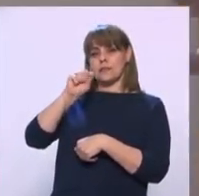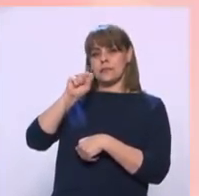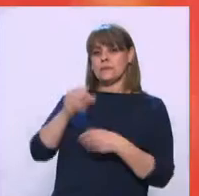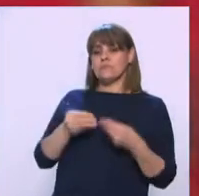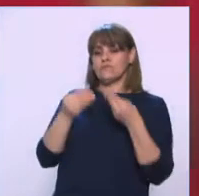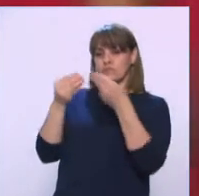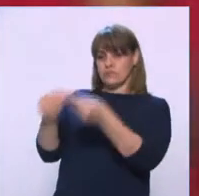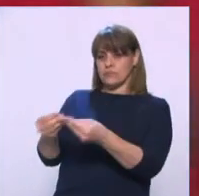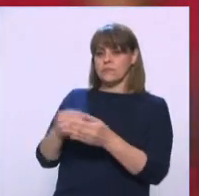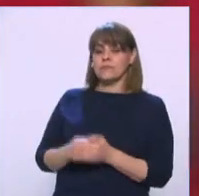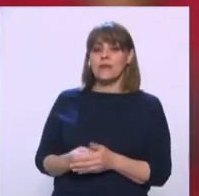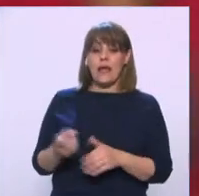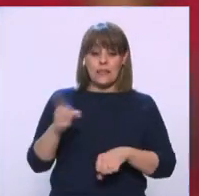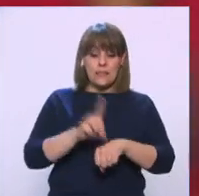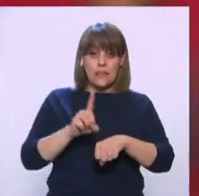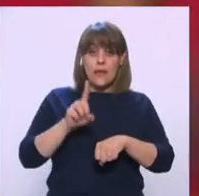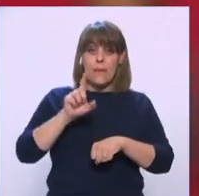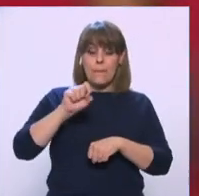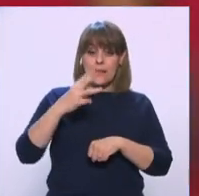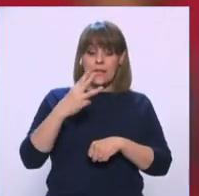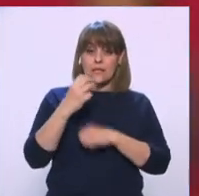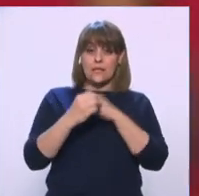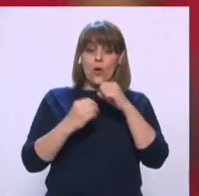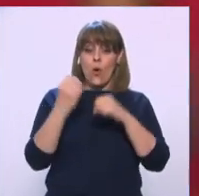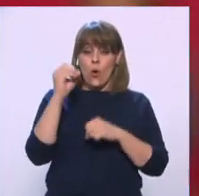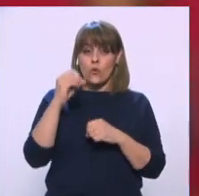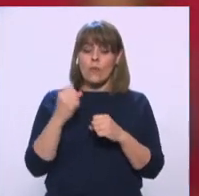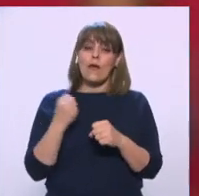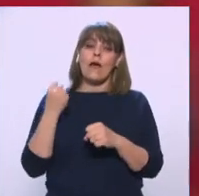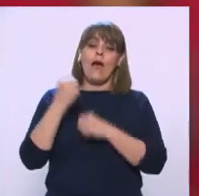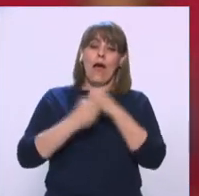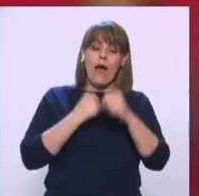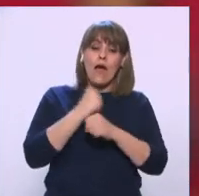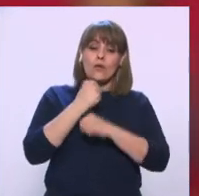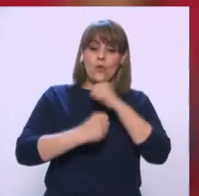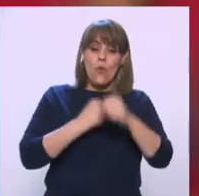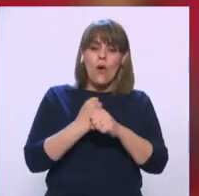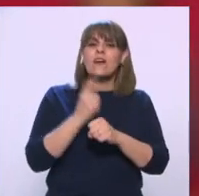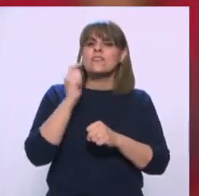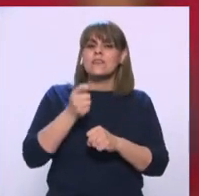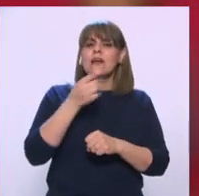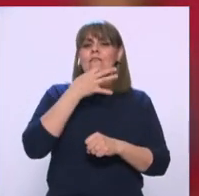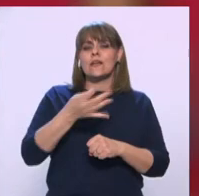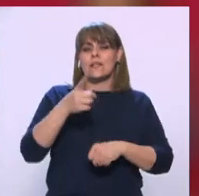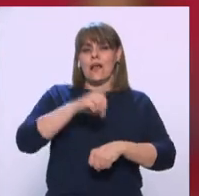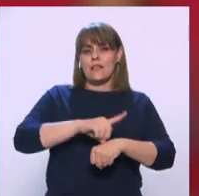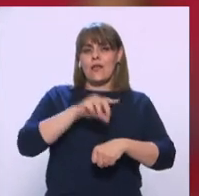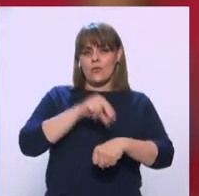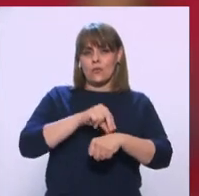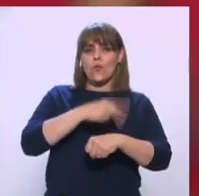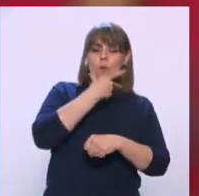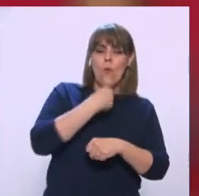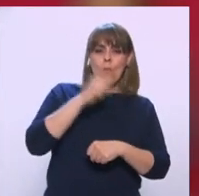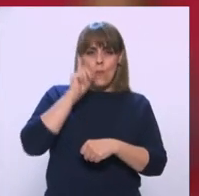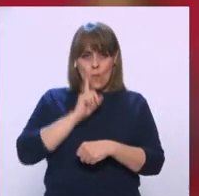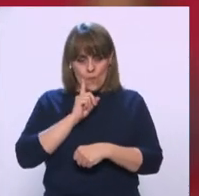Cada 23 de octubre conmemoramos el Día del Médico y de las Médicas.